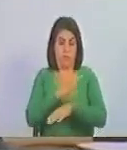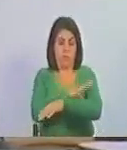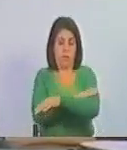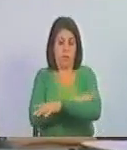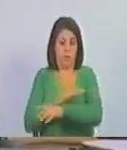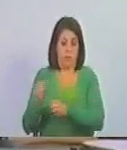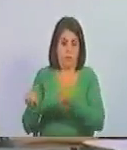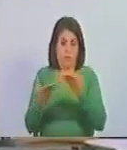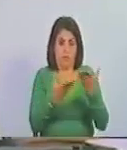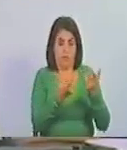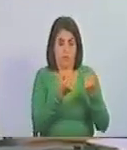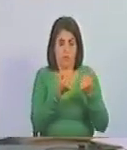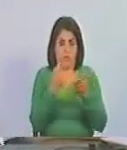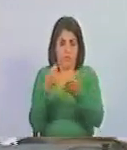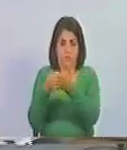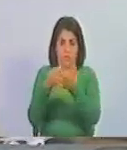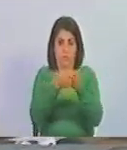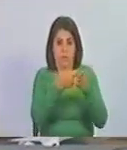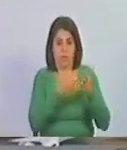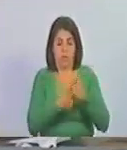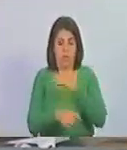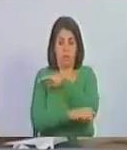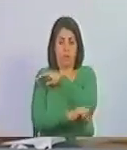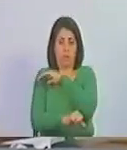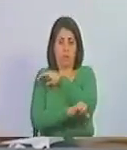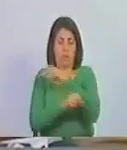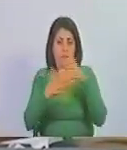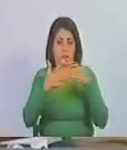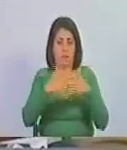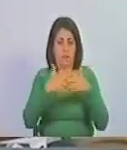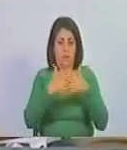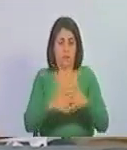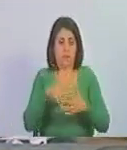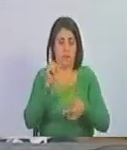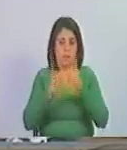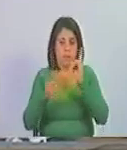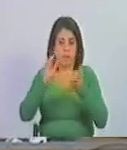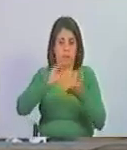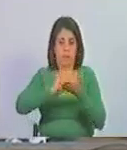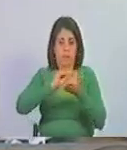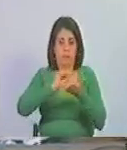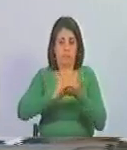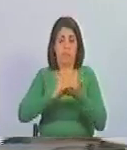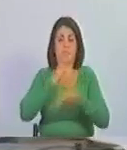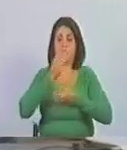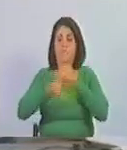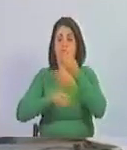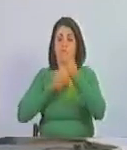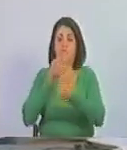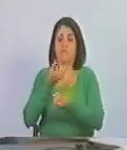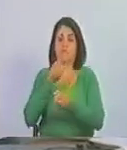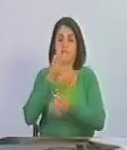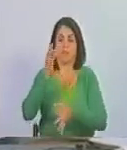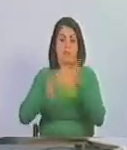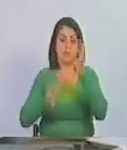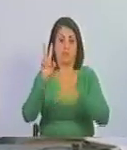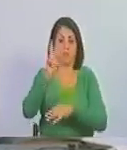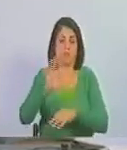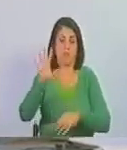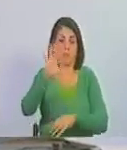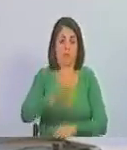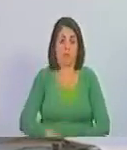recibiendo plata de empresarios delincuentes de empresarios ladrones que alguna vez rendirán cuenta frente a la justicia venezolana